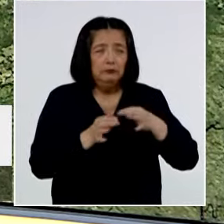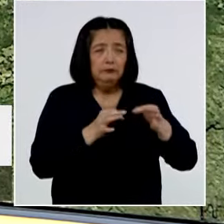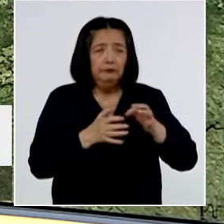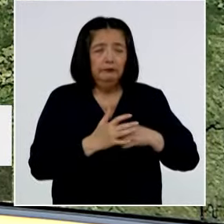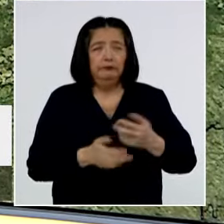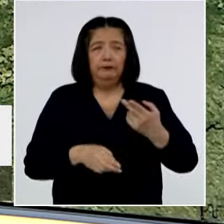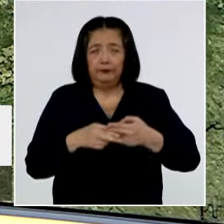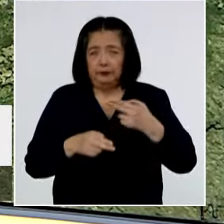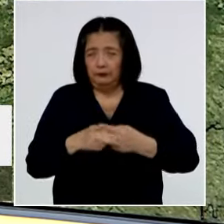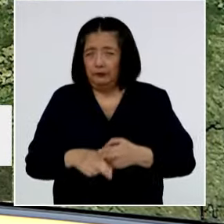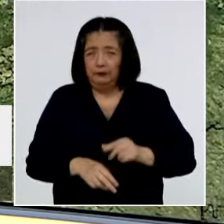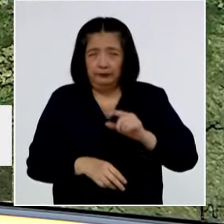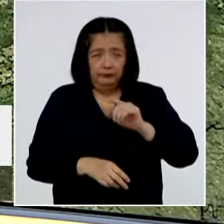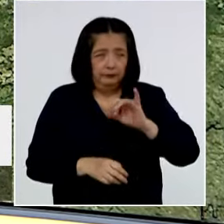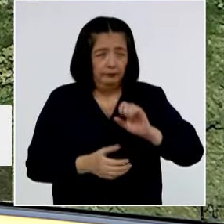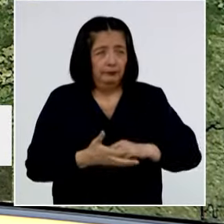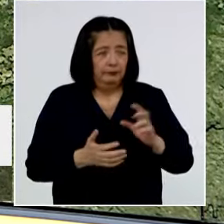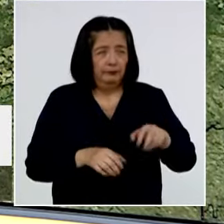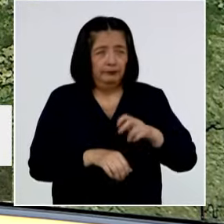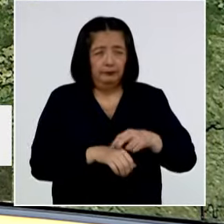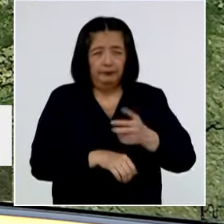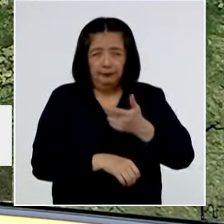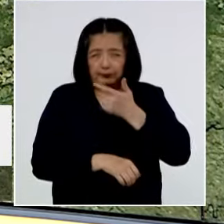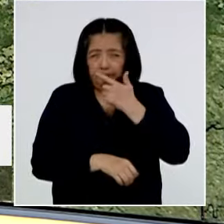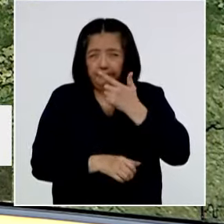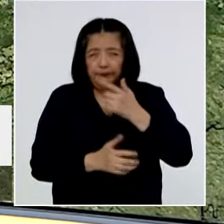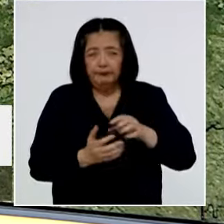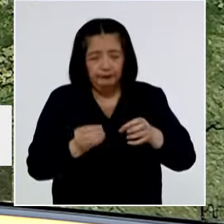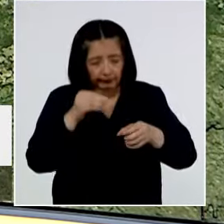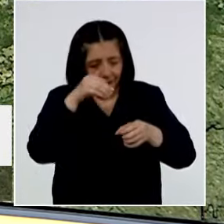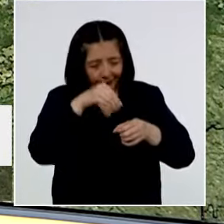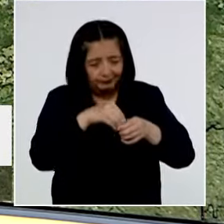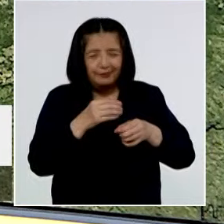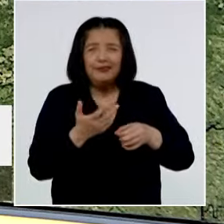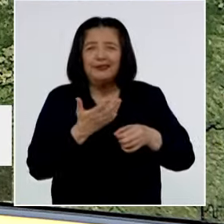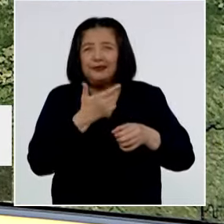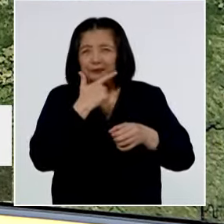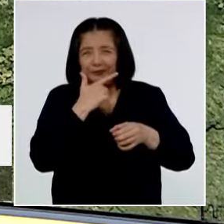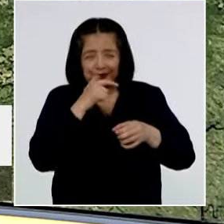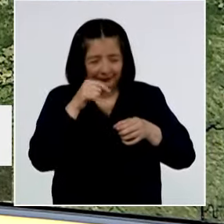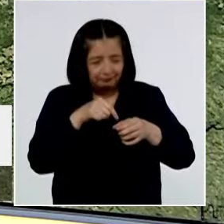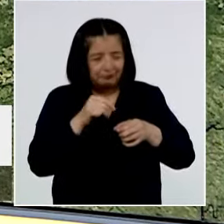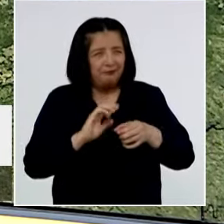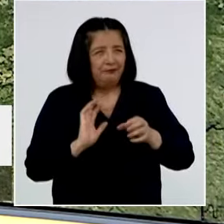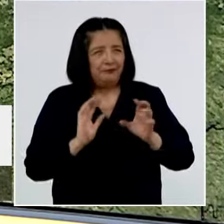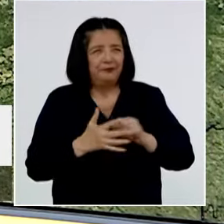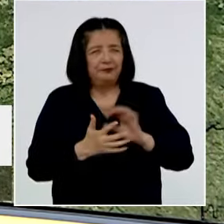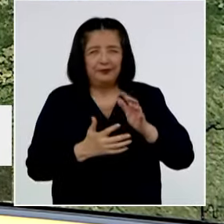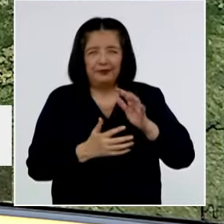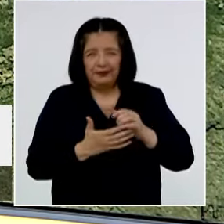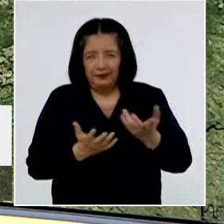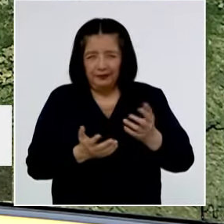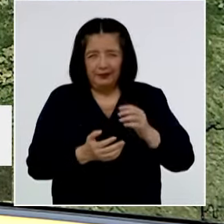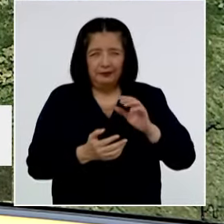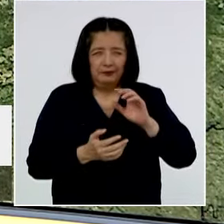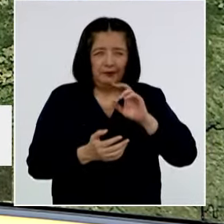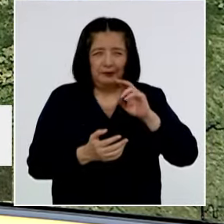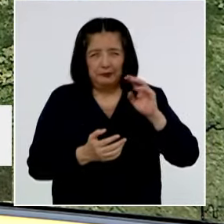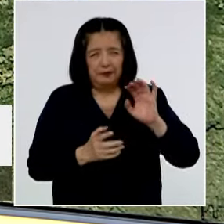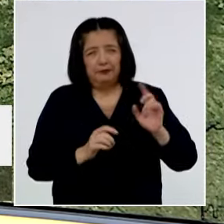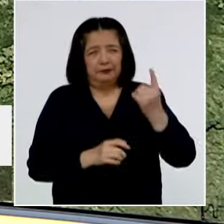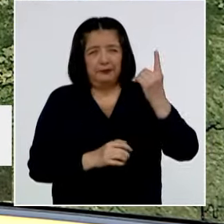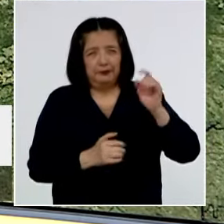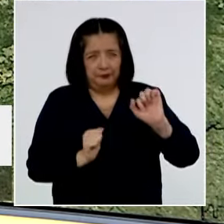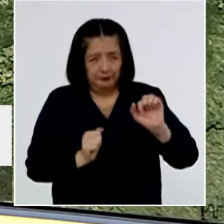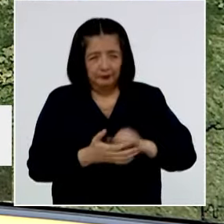se llama Gejorani, que es una papa de color amarilla, con pulpa amarilla y color más o menos violeta. Es la primera papa que